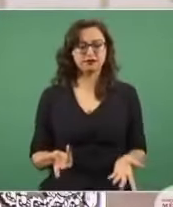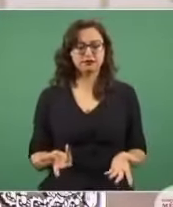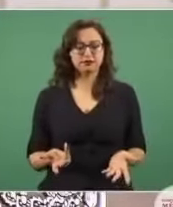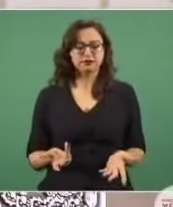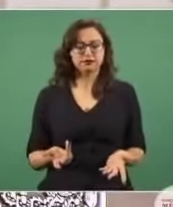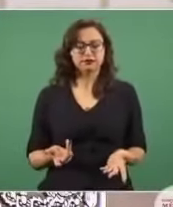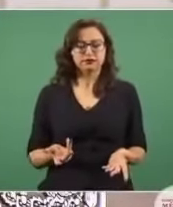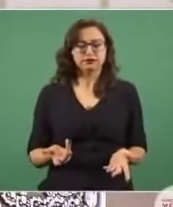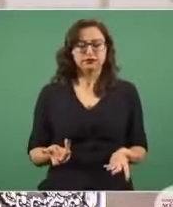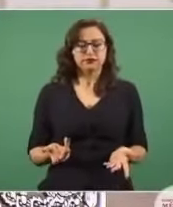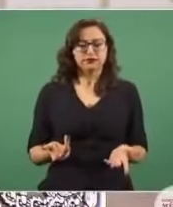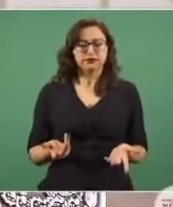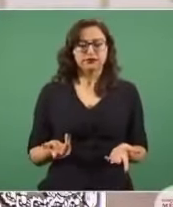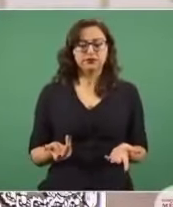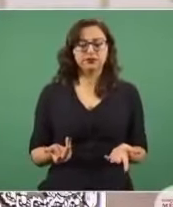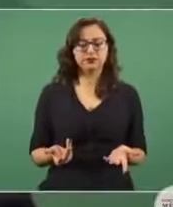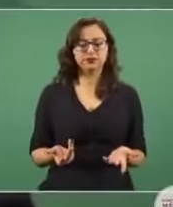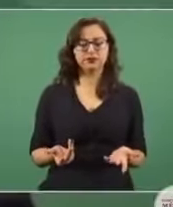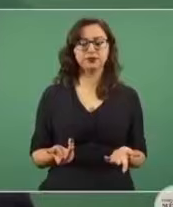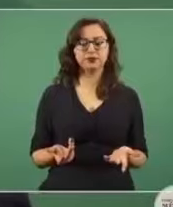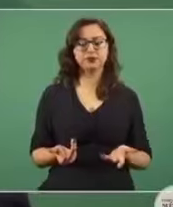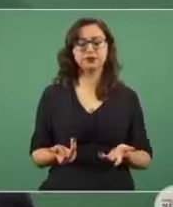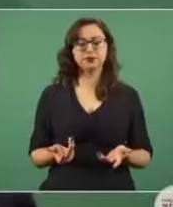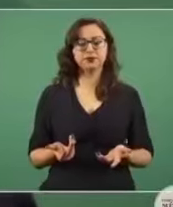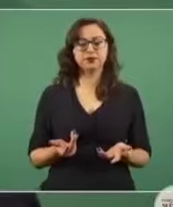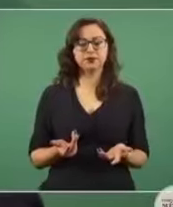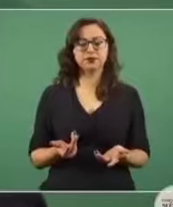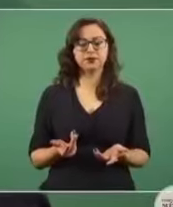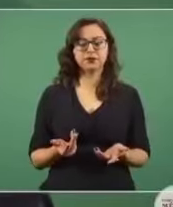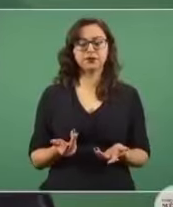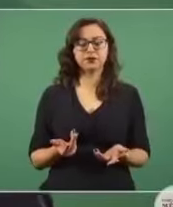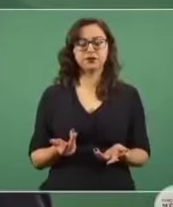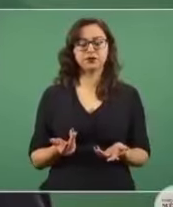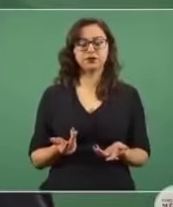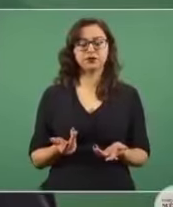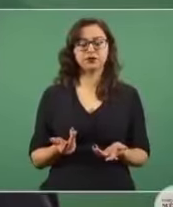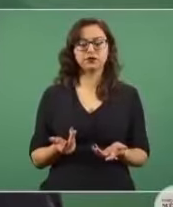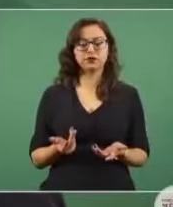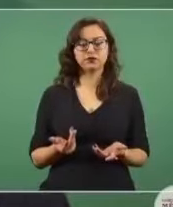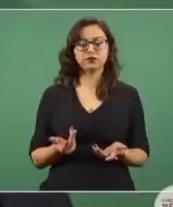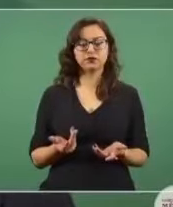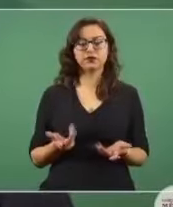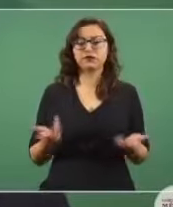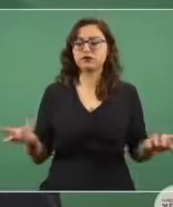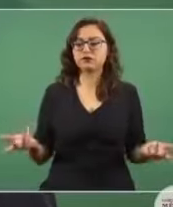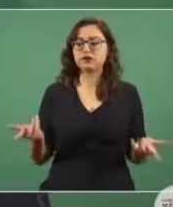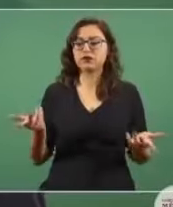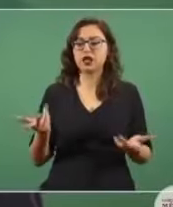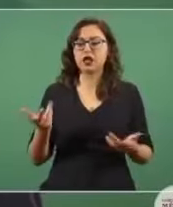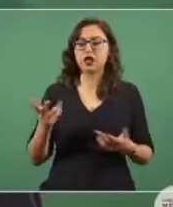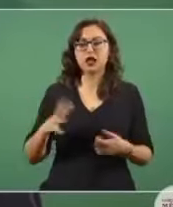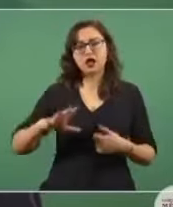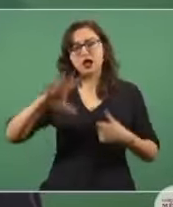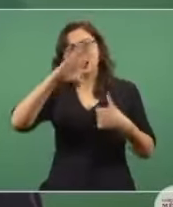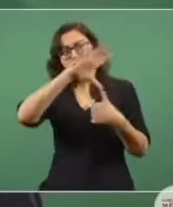¿Cómo se va a consolidar económicamente América del Norte